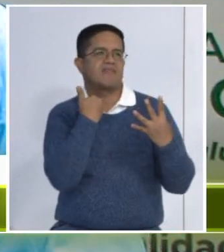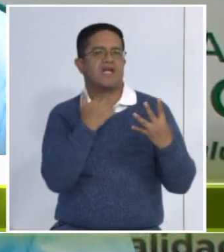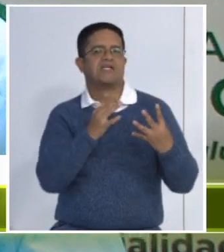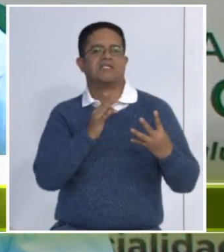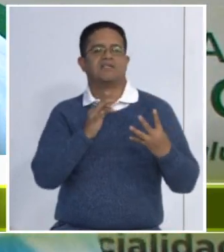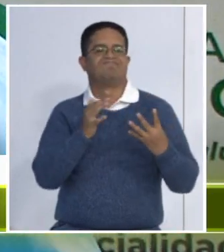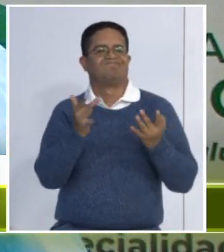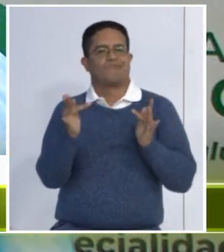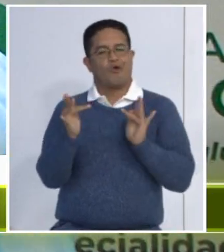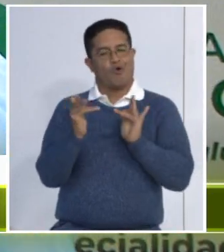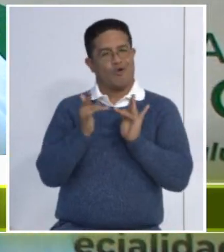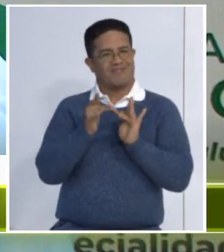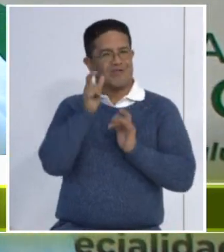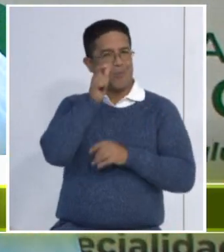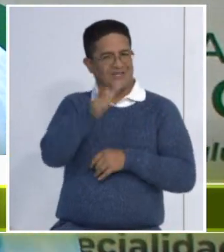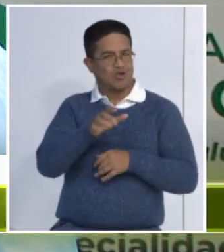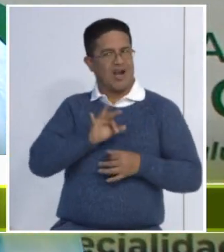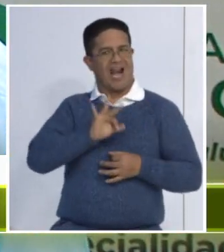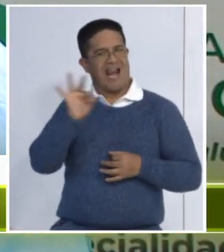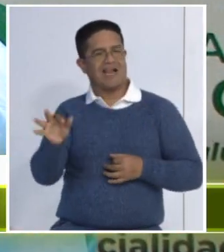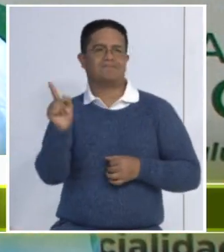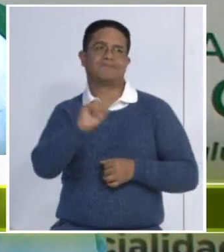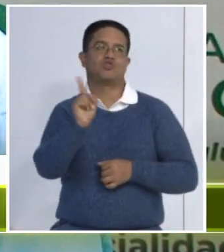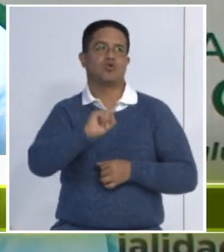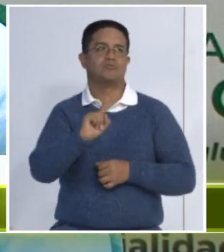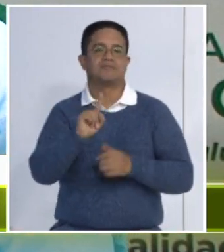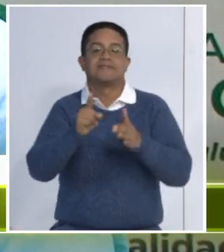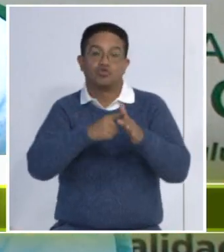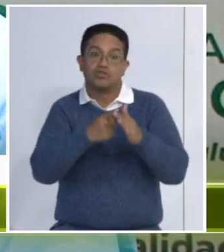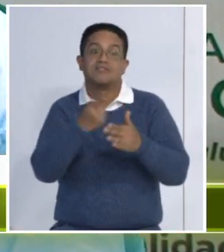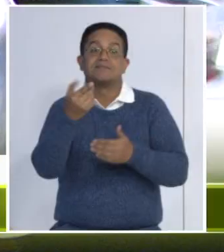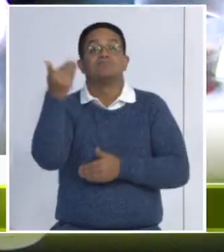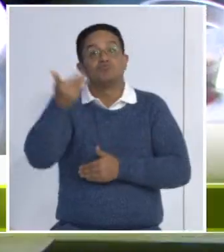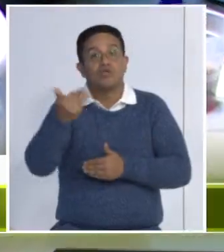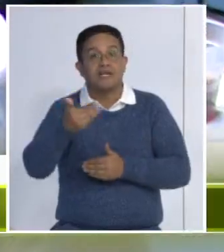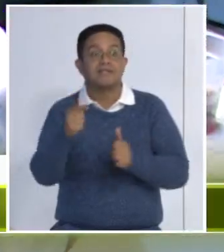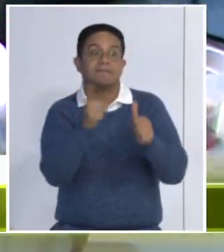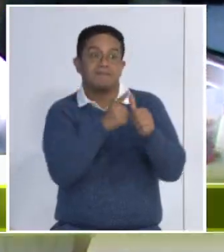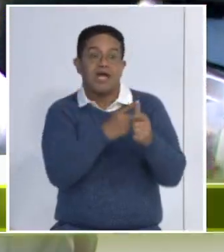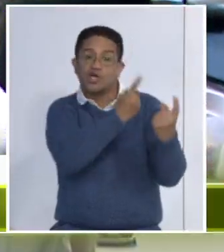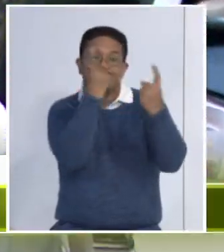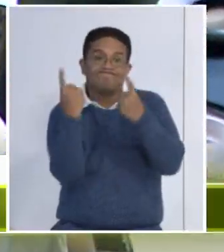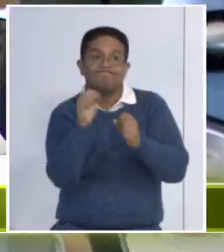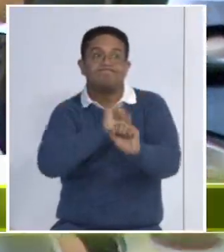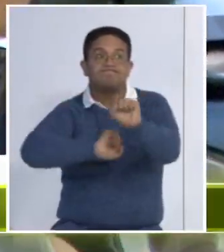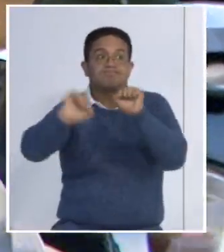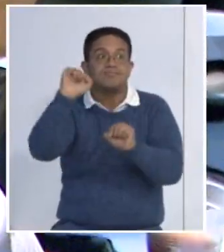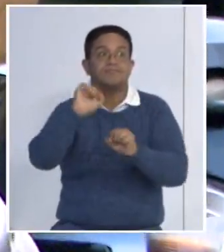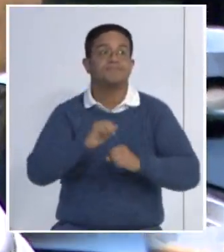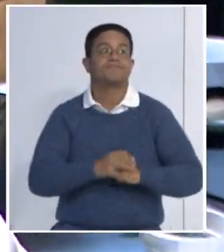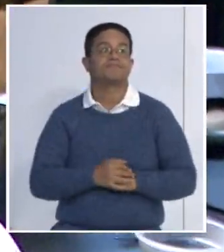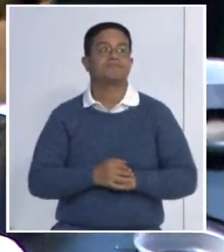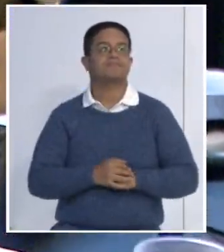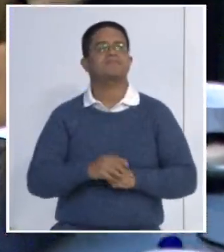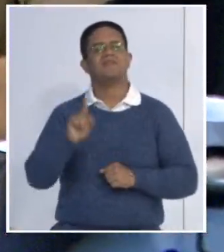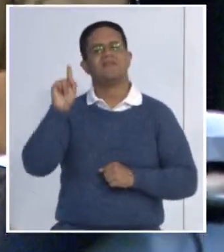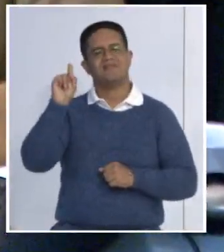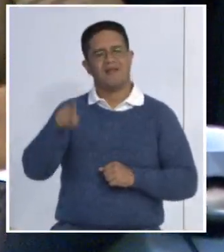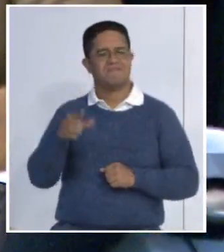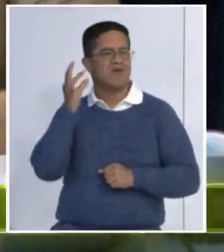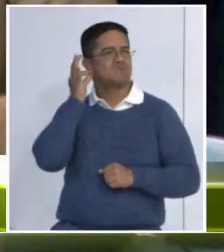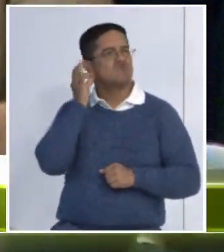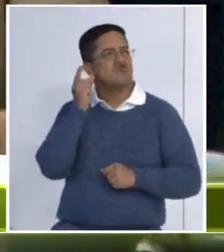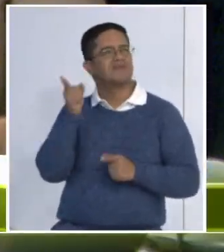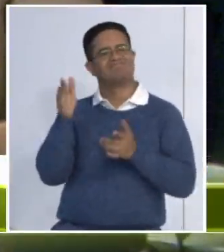de contacto de persona a persona. Y es por ello la importancia de la prevención. Por otra parte, Gabriela Limas, asesora de seguros,